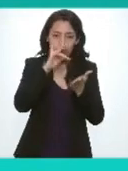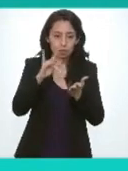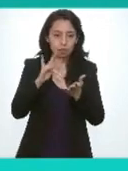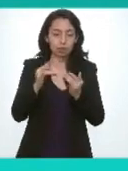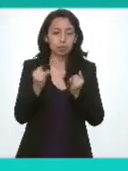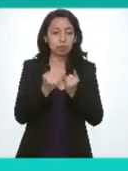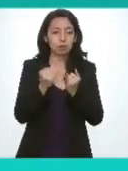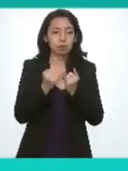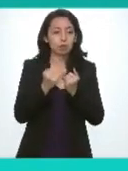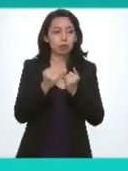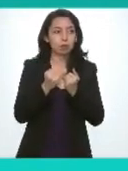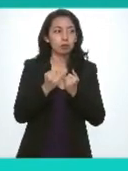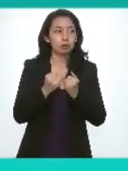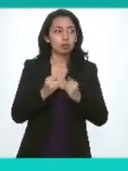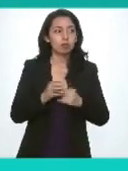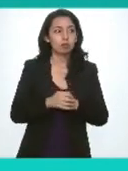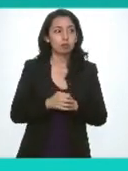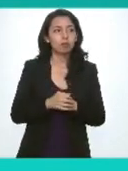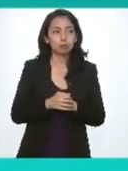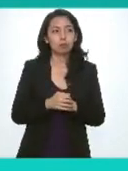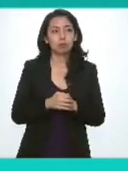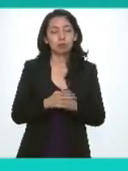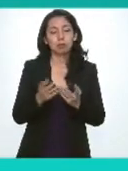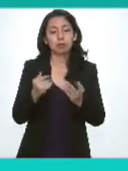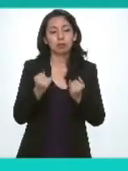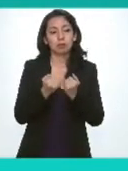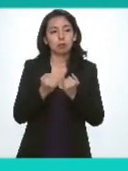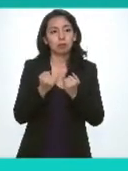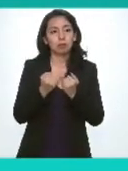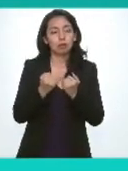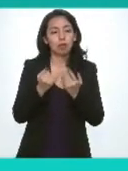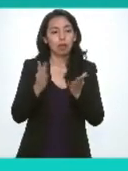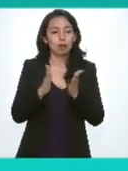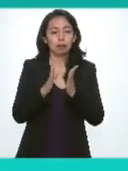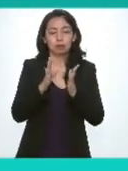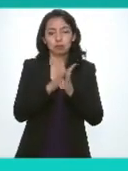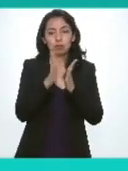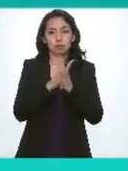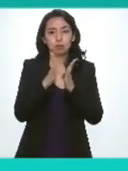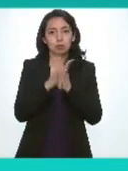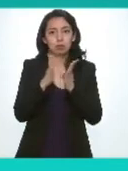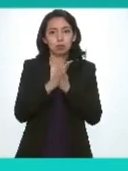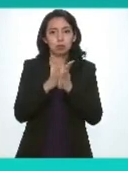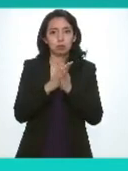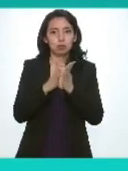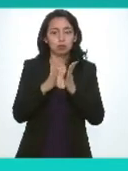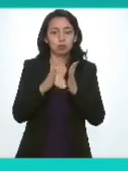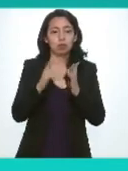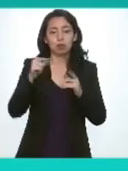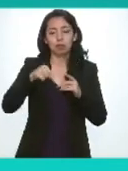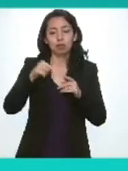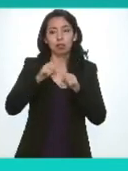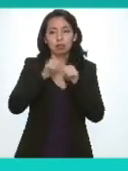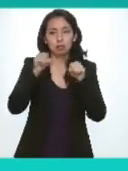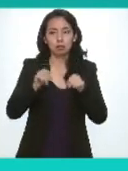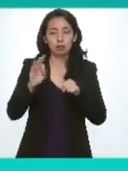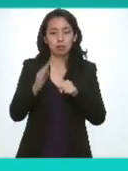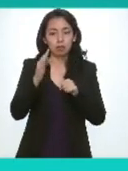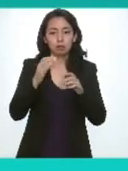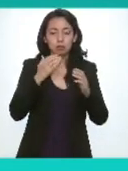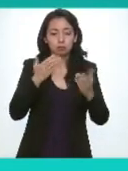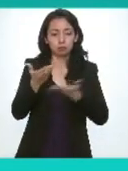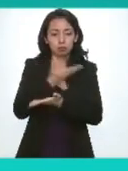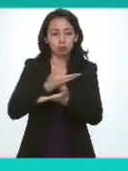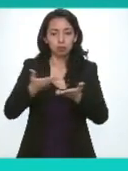asimismo por las aportaciones que han dado en este sistema de federalismo cooperativo del